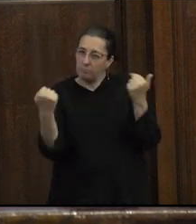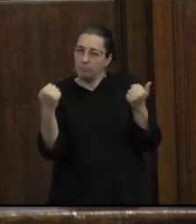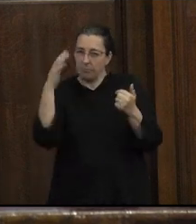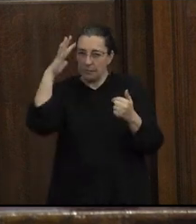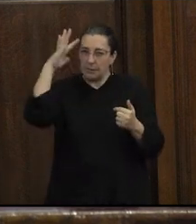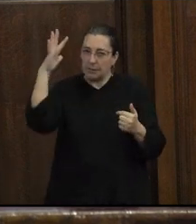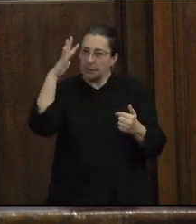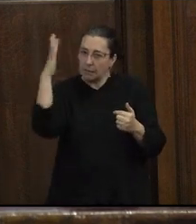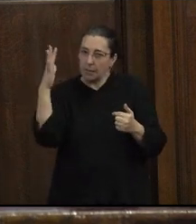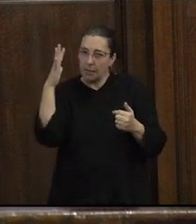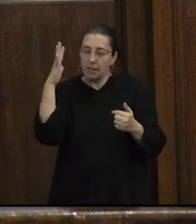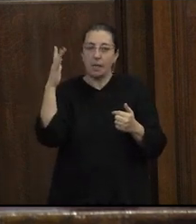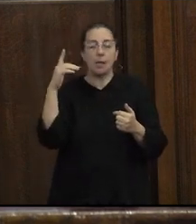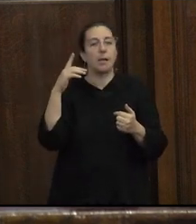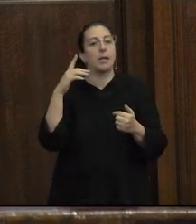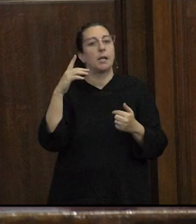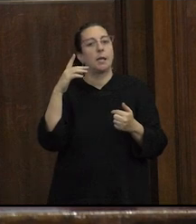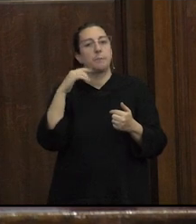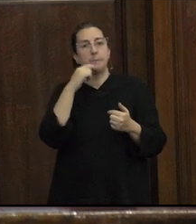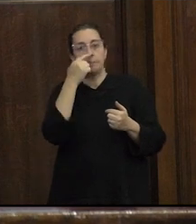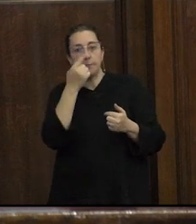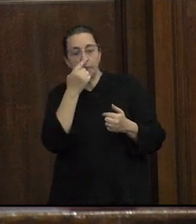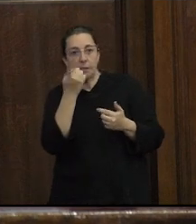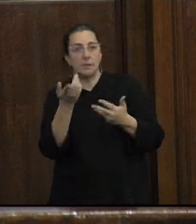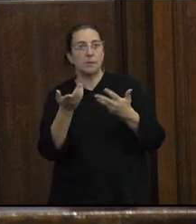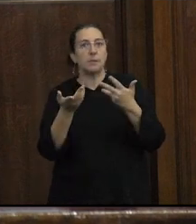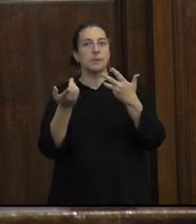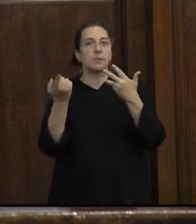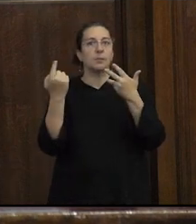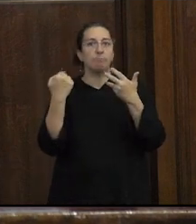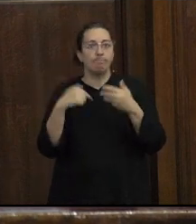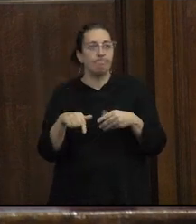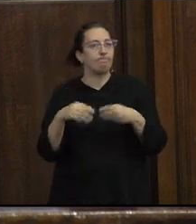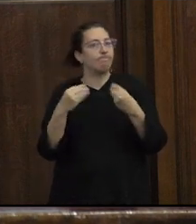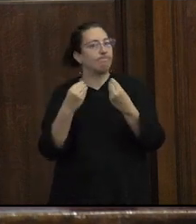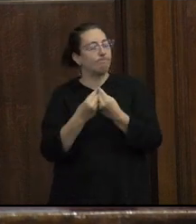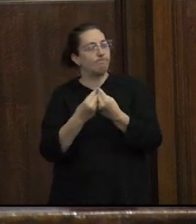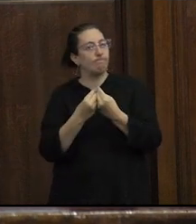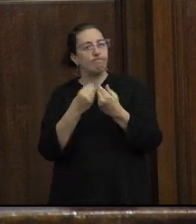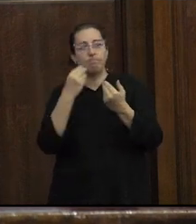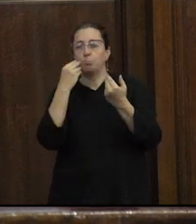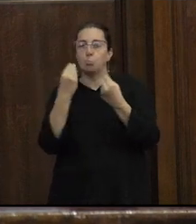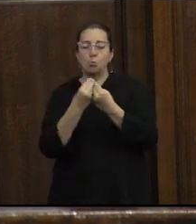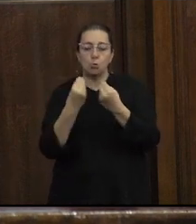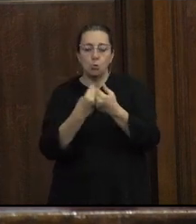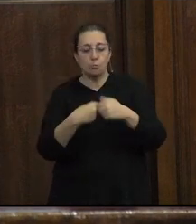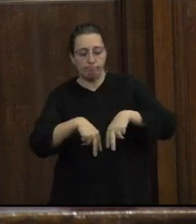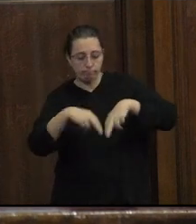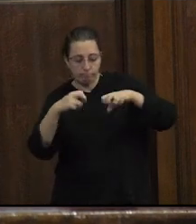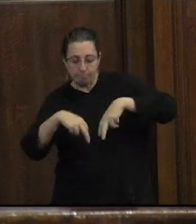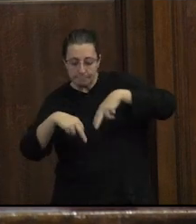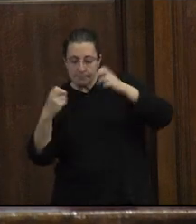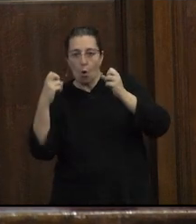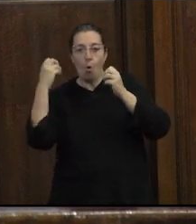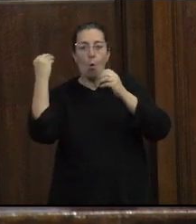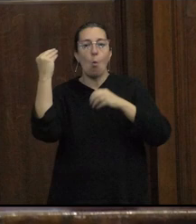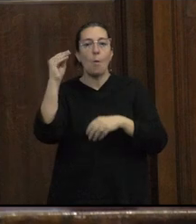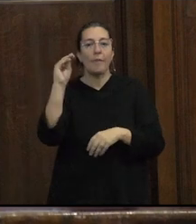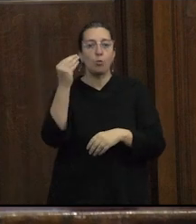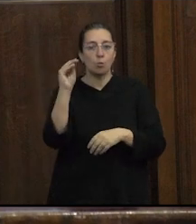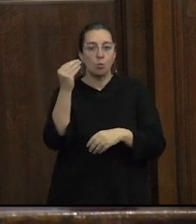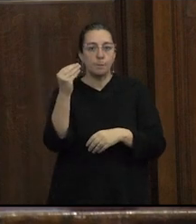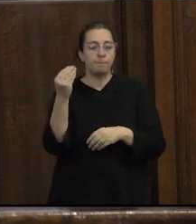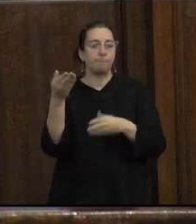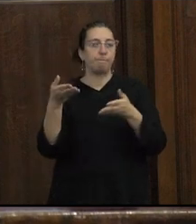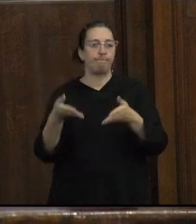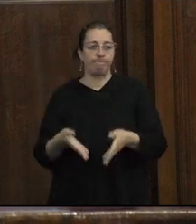psicología que tendemos a hablar de adolescencia pero yo he tenido muchas lecturas desde los estudios de la juventud y hoy, y he